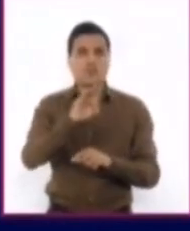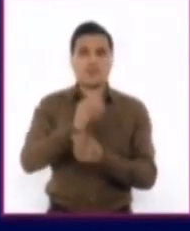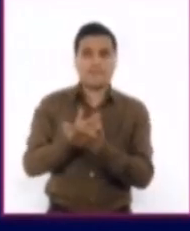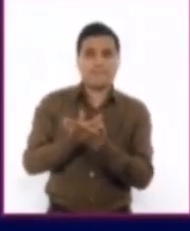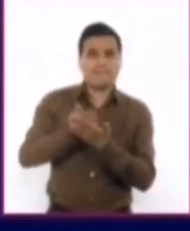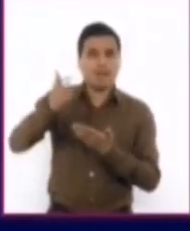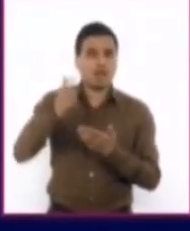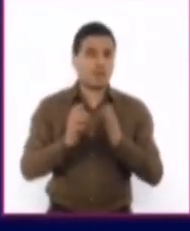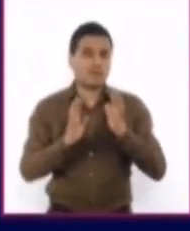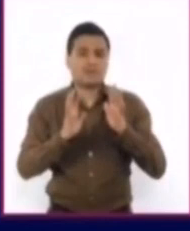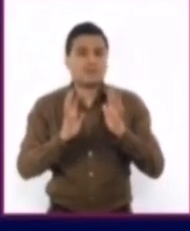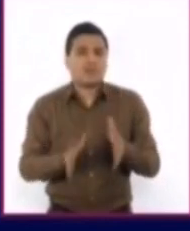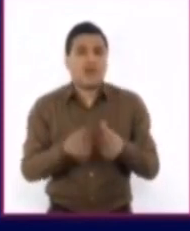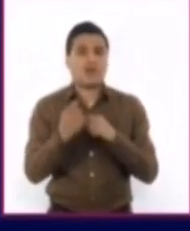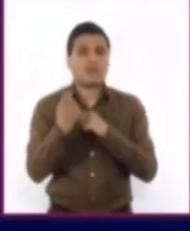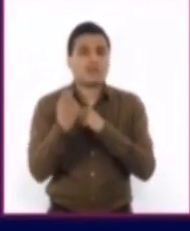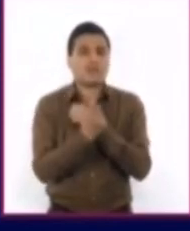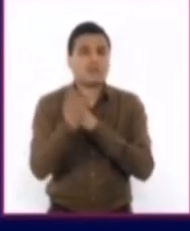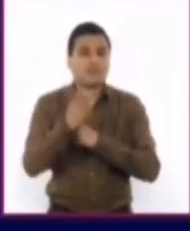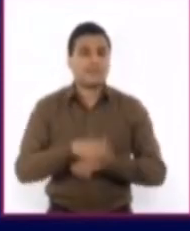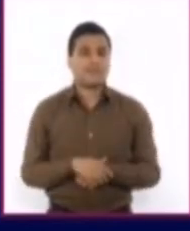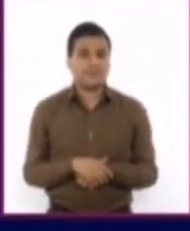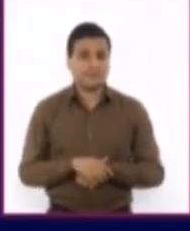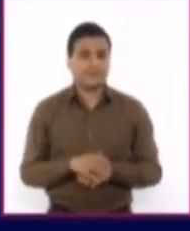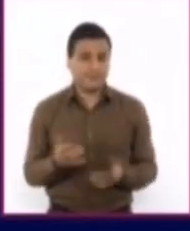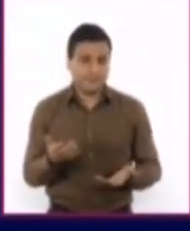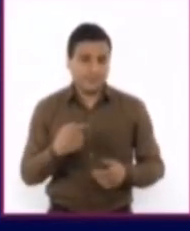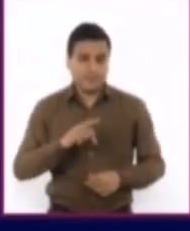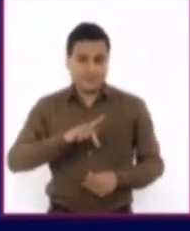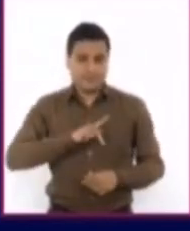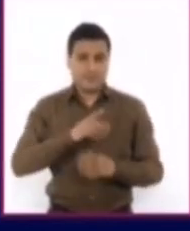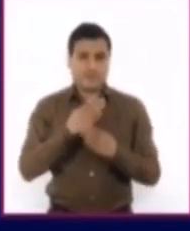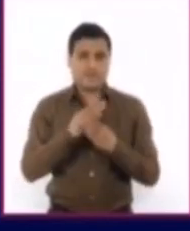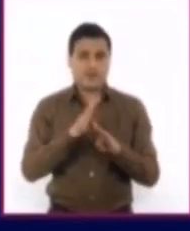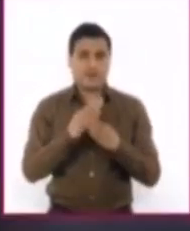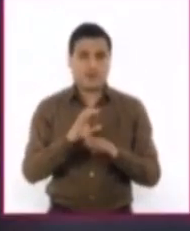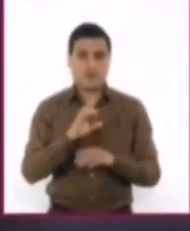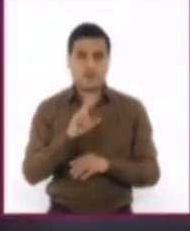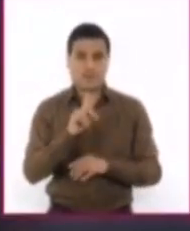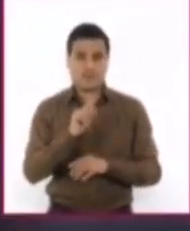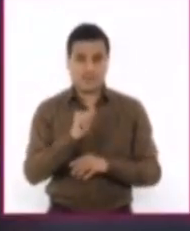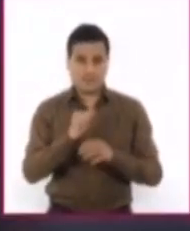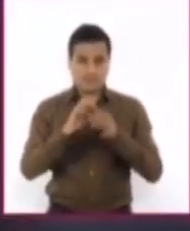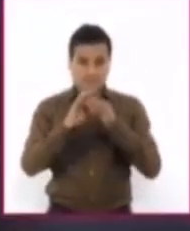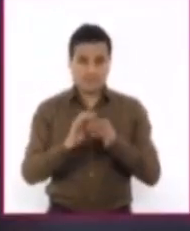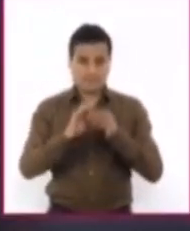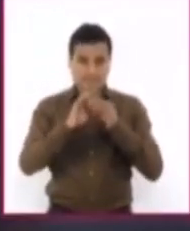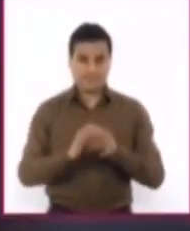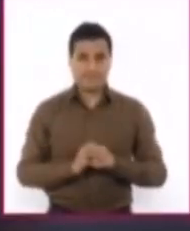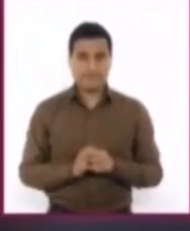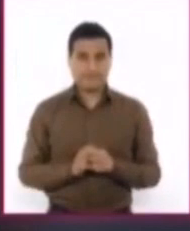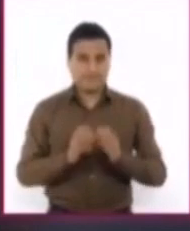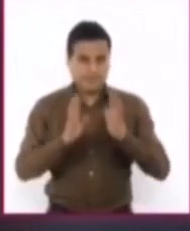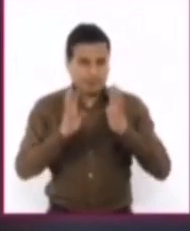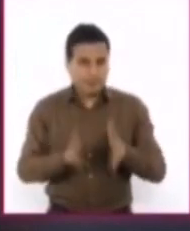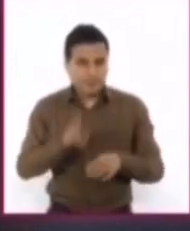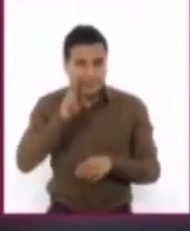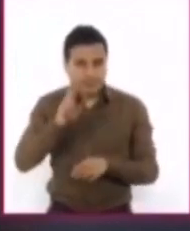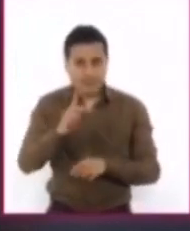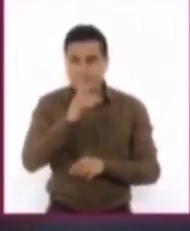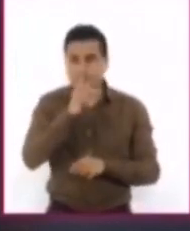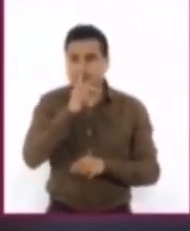teléfonos para el escaneo y su vinculación con las cuentas de los usuarios. ¿Reconocieron cuál es la palabra?